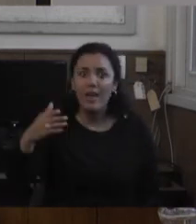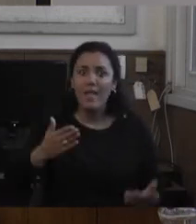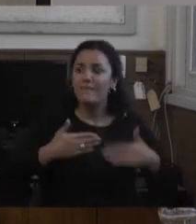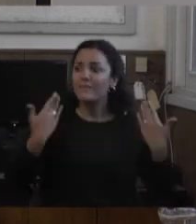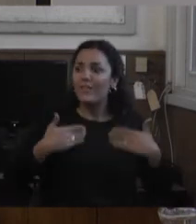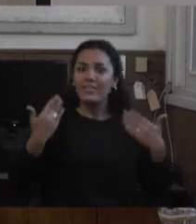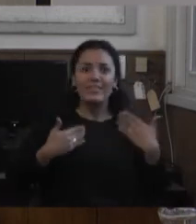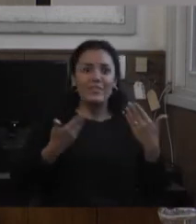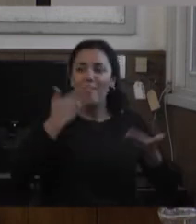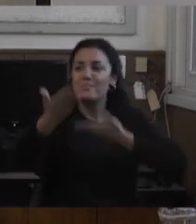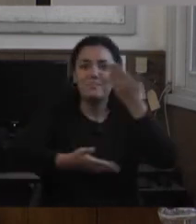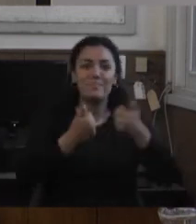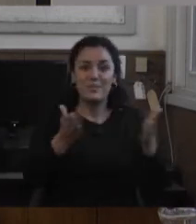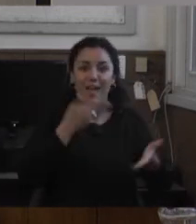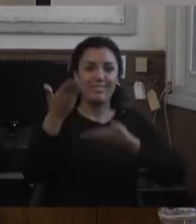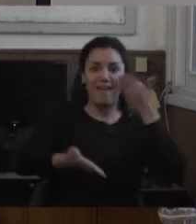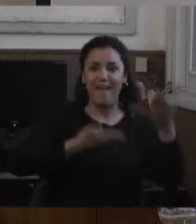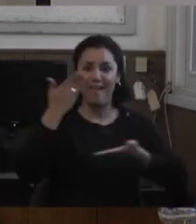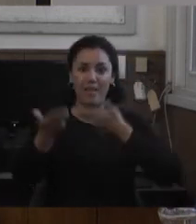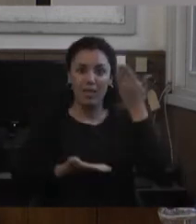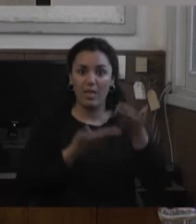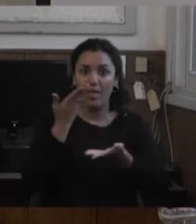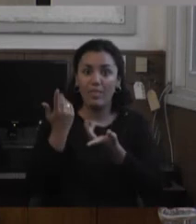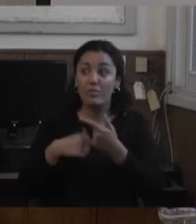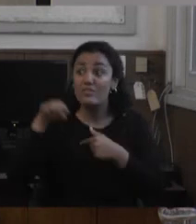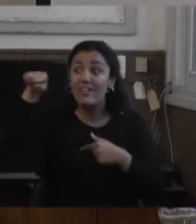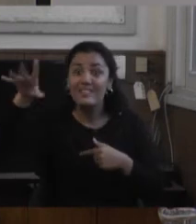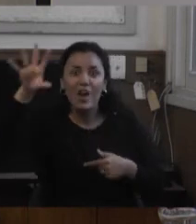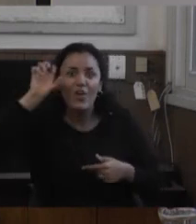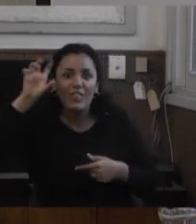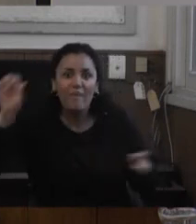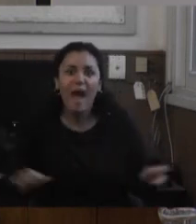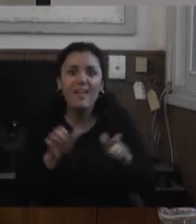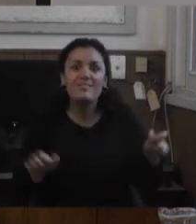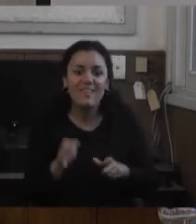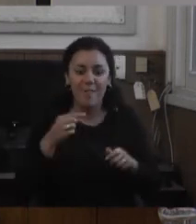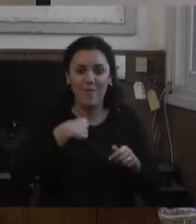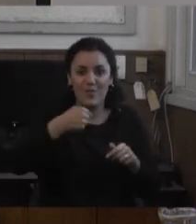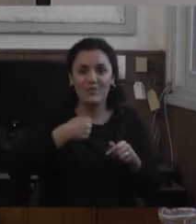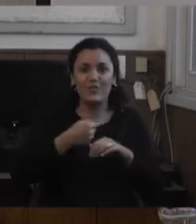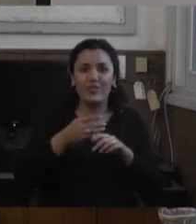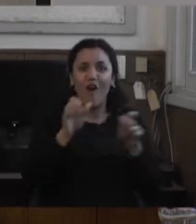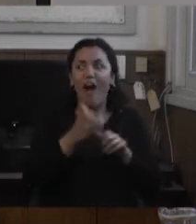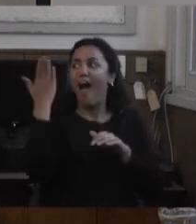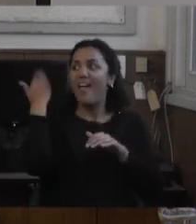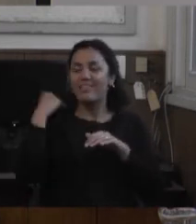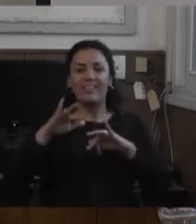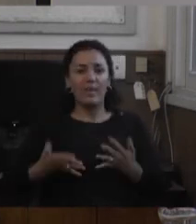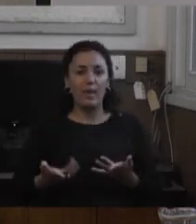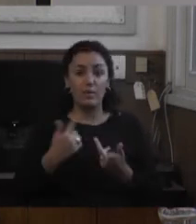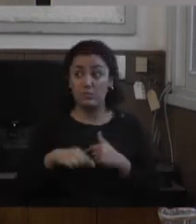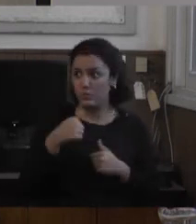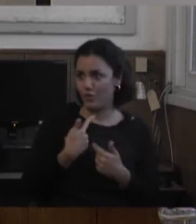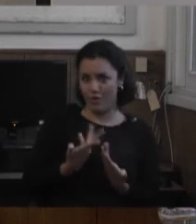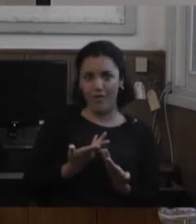y se puso a cantar canciones entonces Eugenio se acordaba de lo que hacíamos nosotros cuando yo estaba con él entonces digo bueno entonces no fue tan